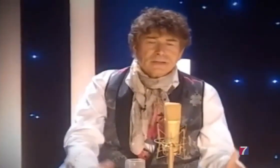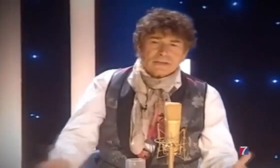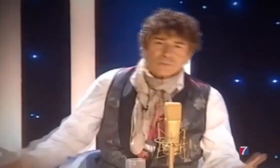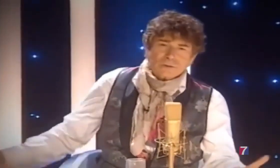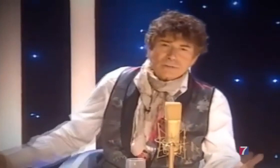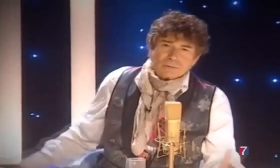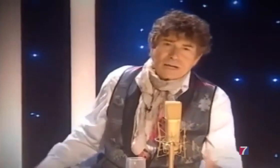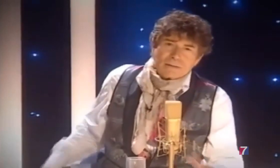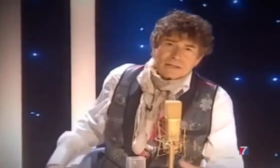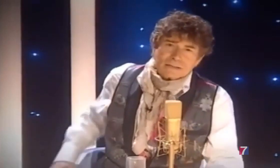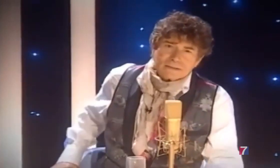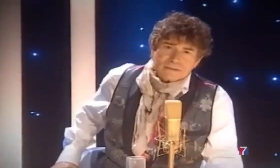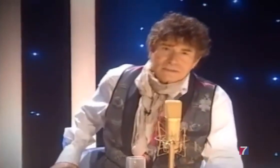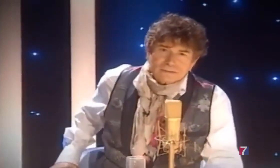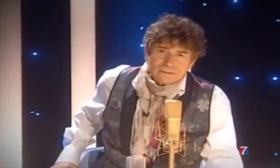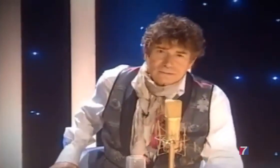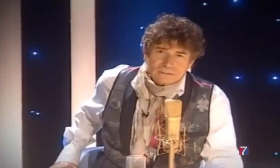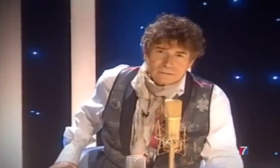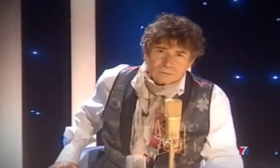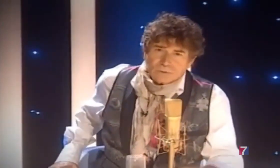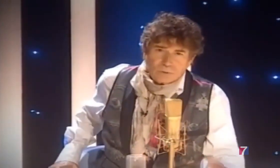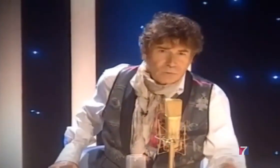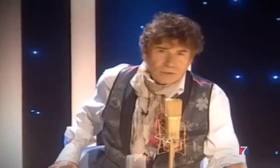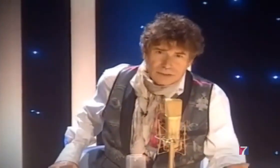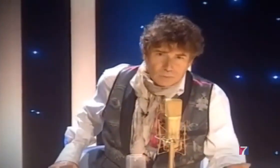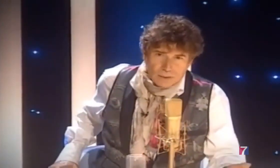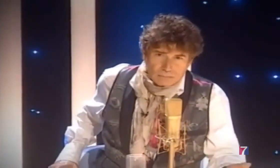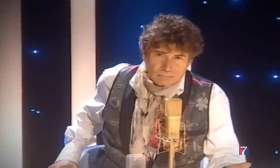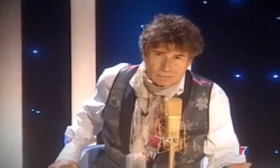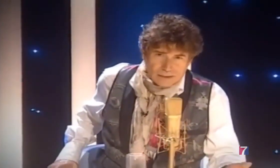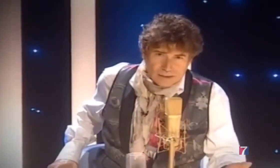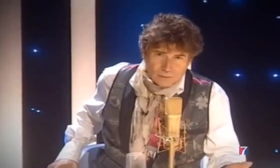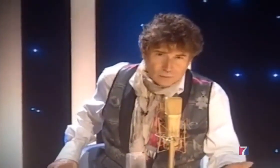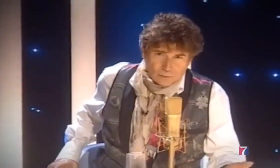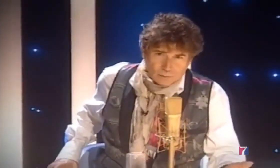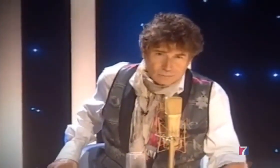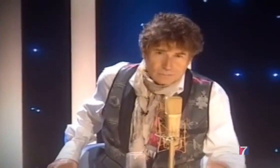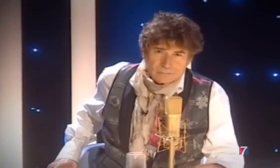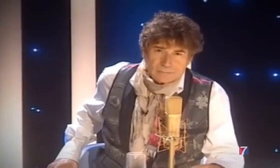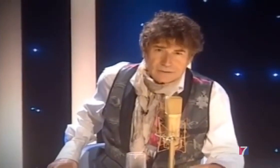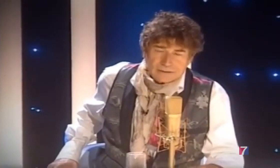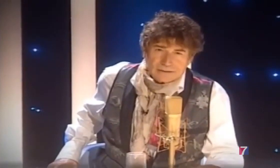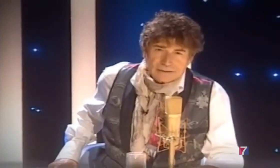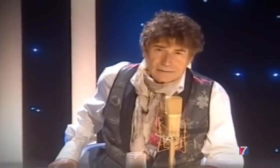las últimas palabras cuando a uno le da igual perderlo todo